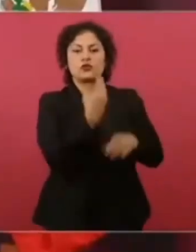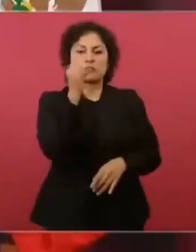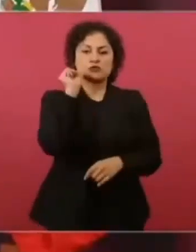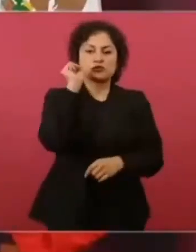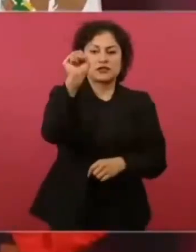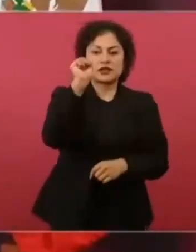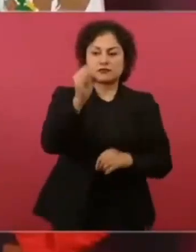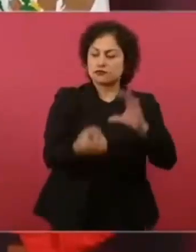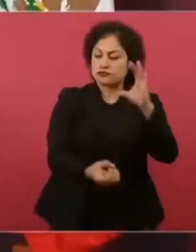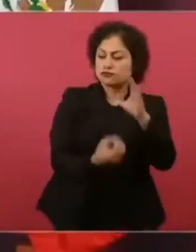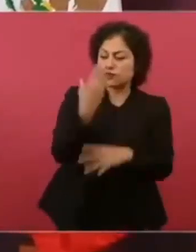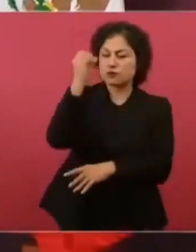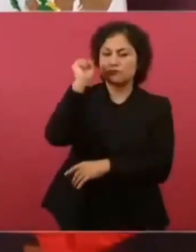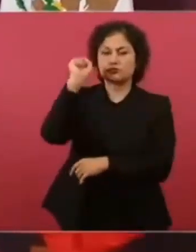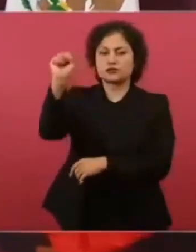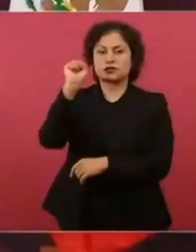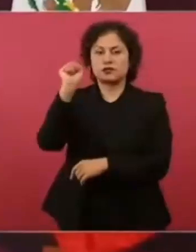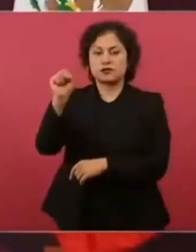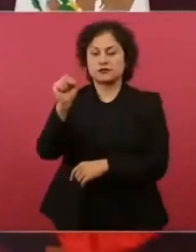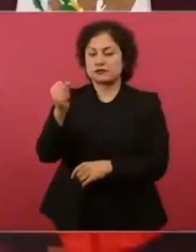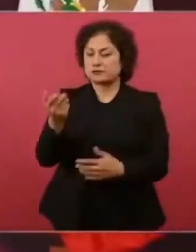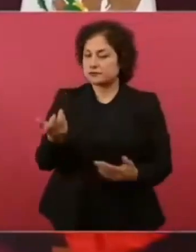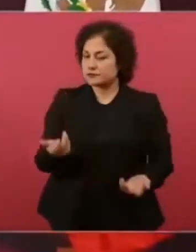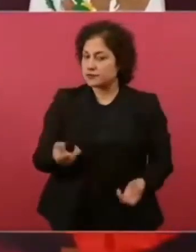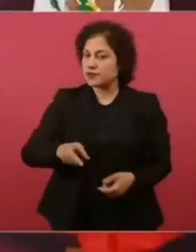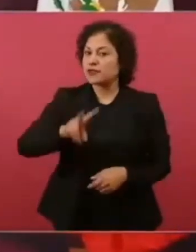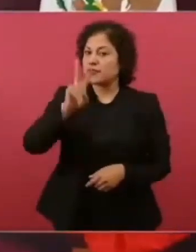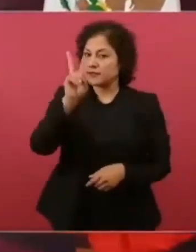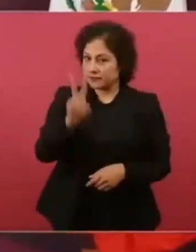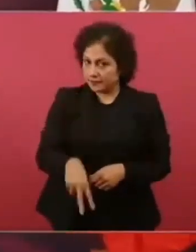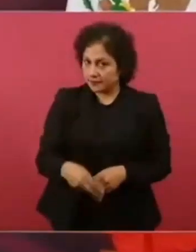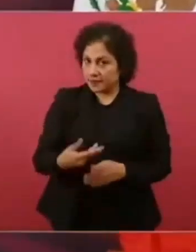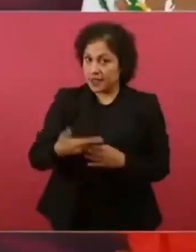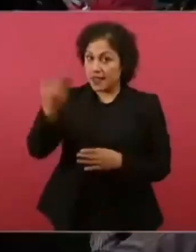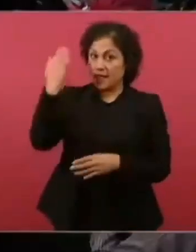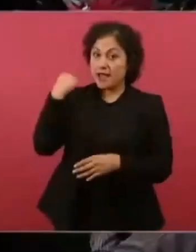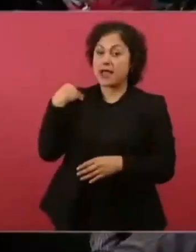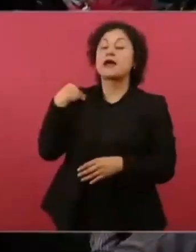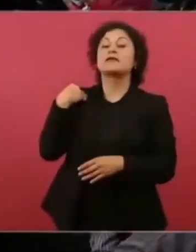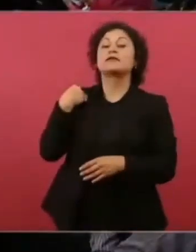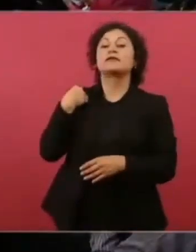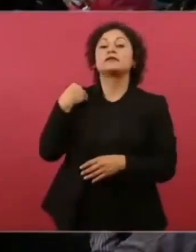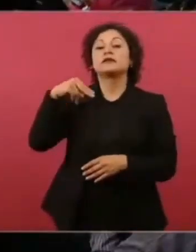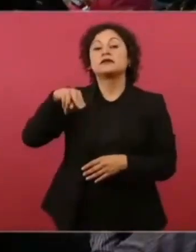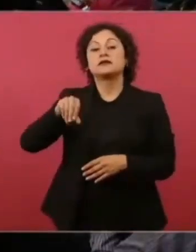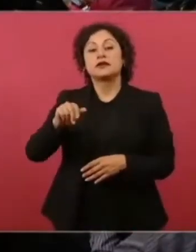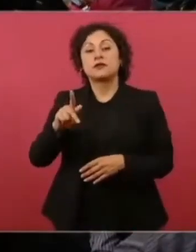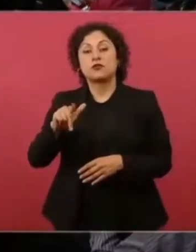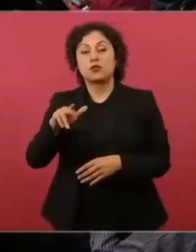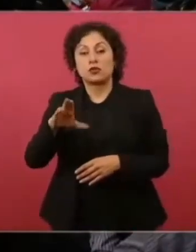Incluso gente muy cercana a Napoleón que